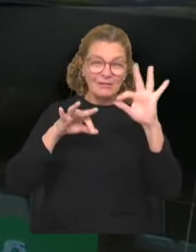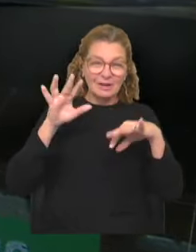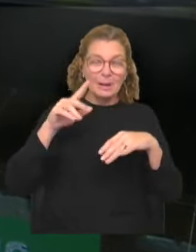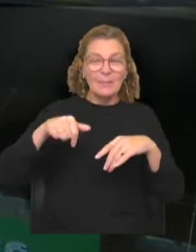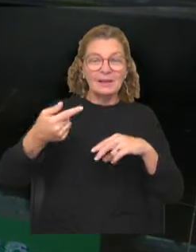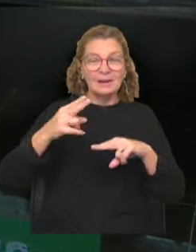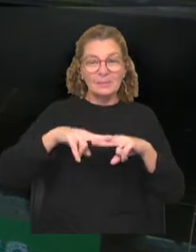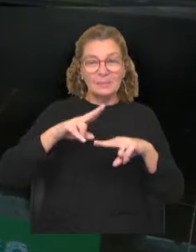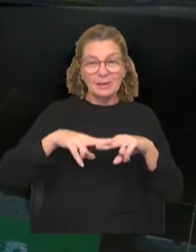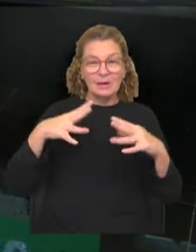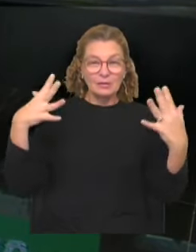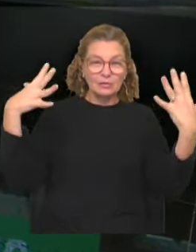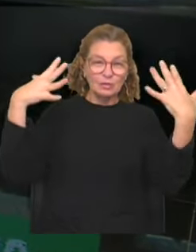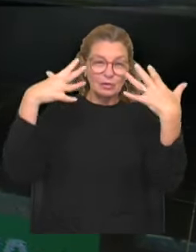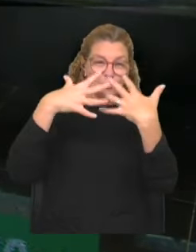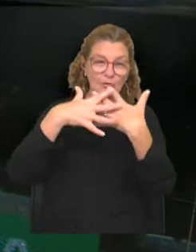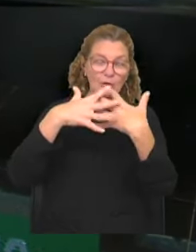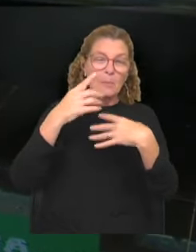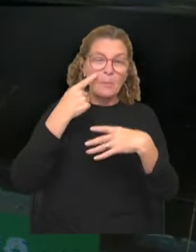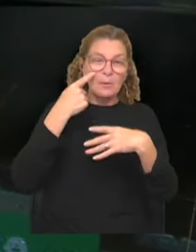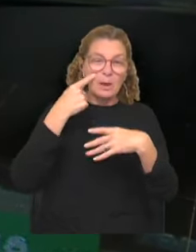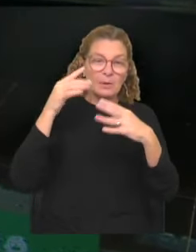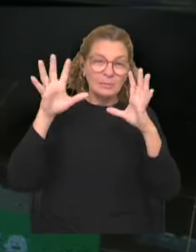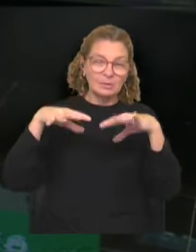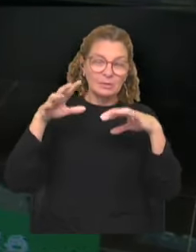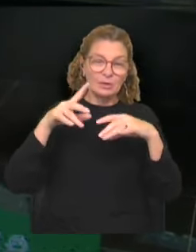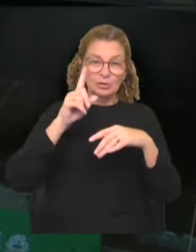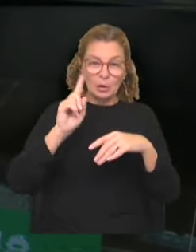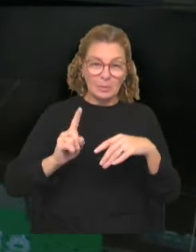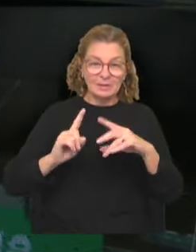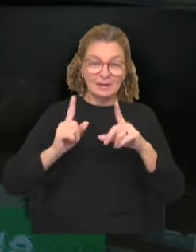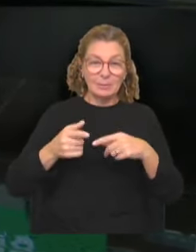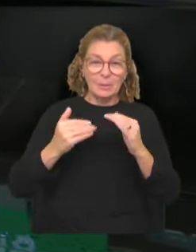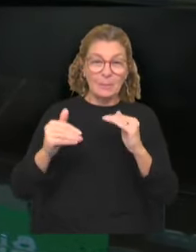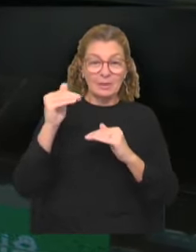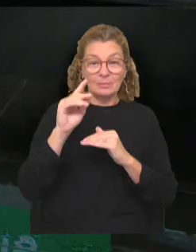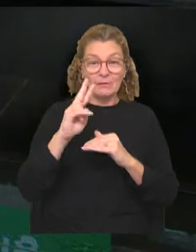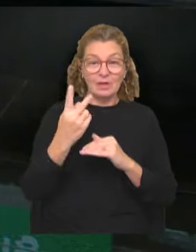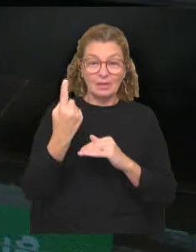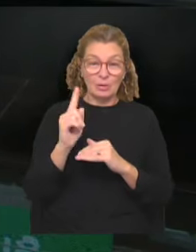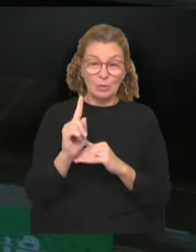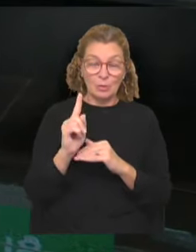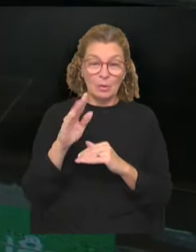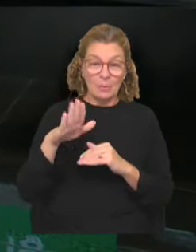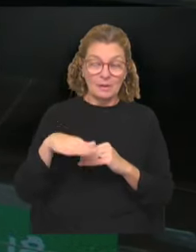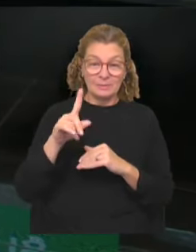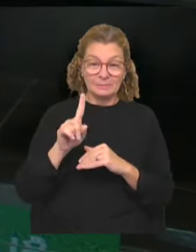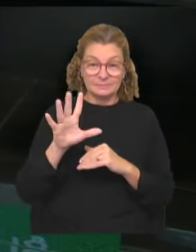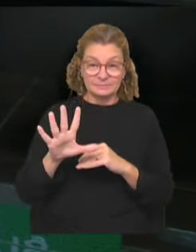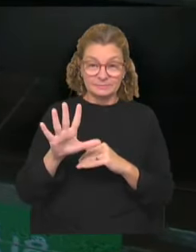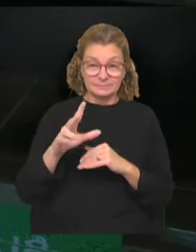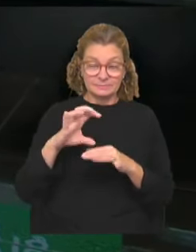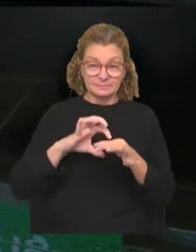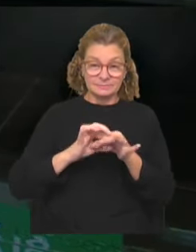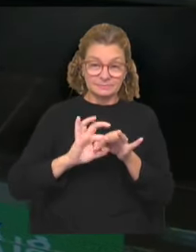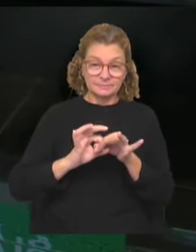martes, nuboso, cubierto, probables precipitaciones y tormentas también. Una máxima de 21 grados, una mínima de 15 y el